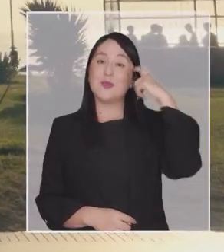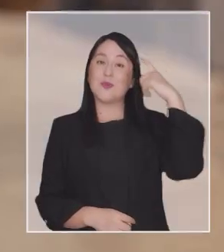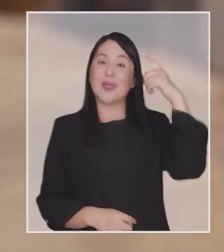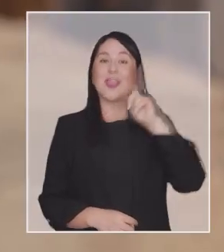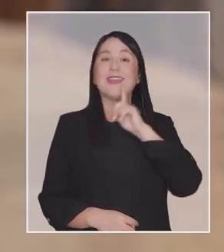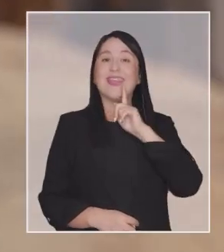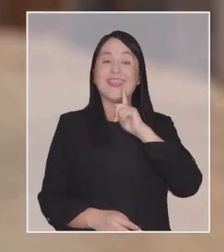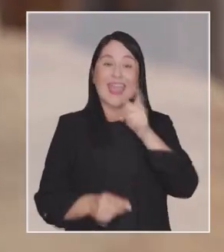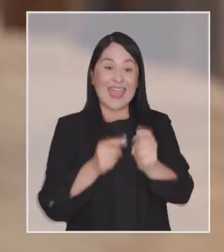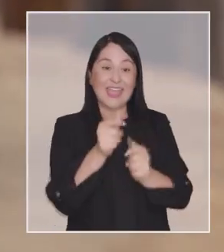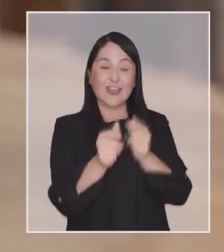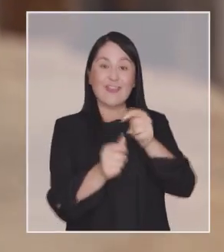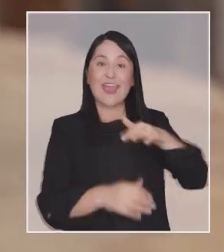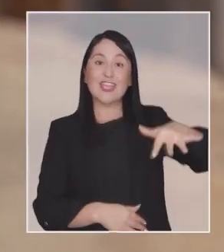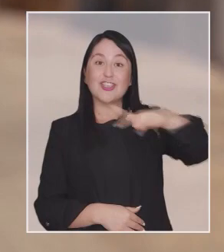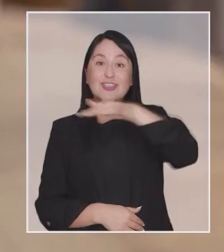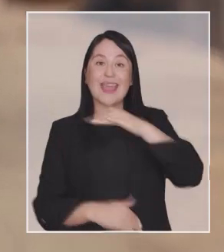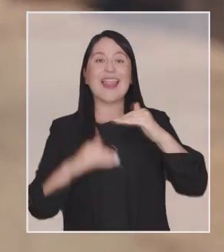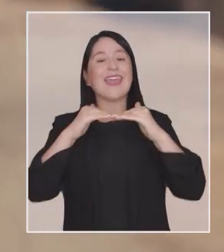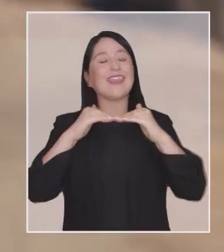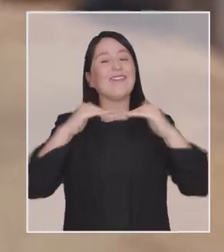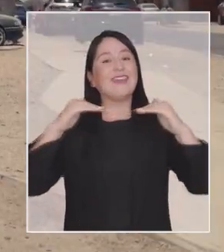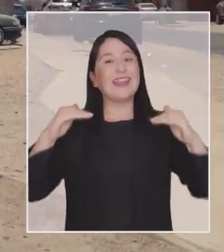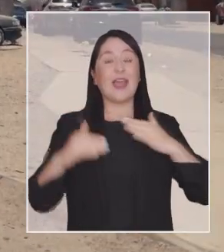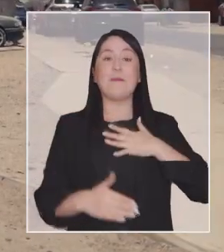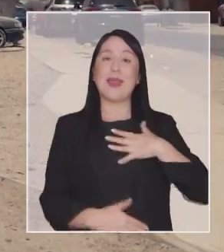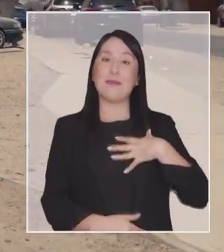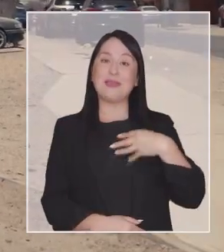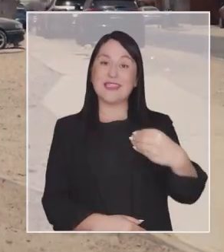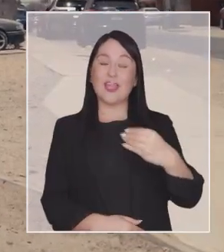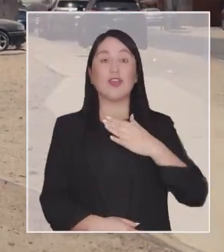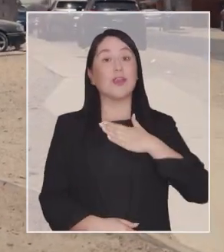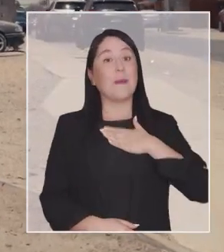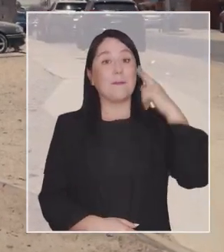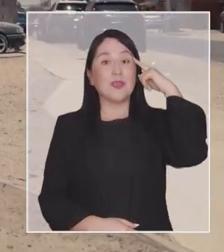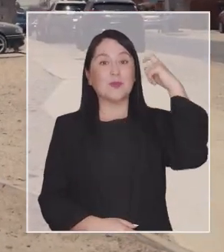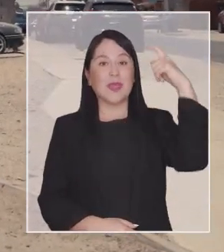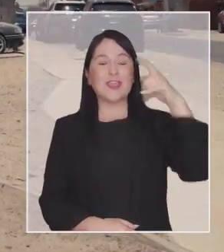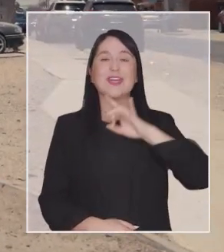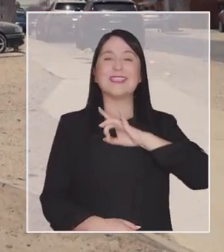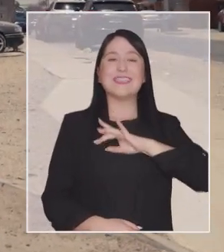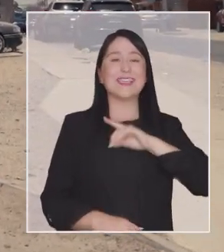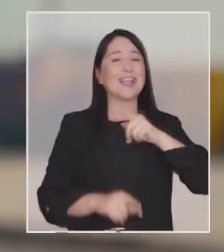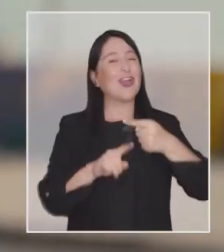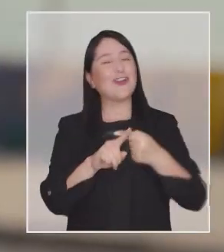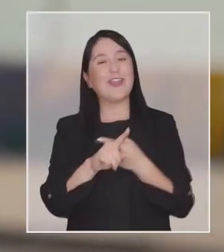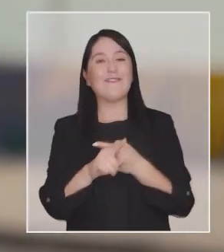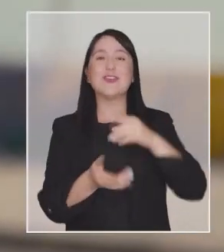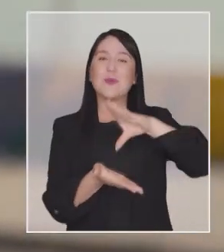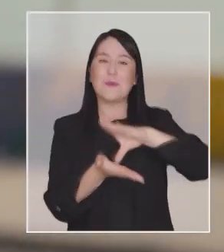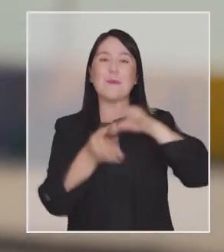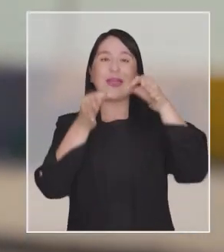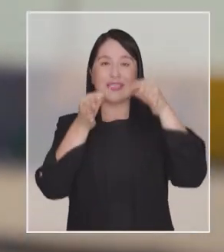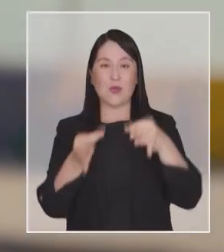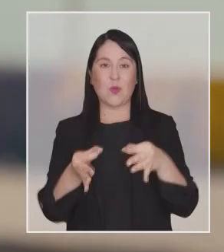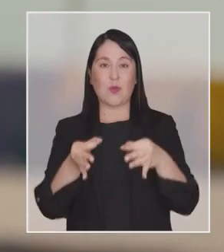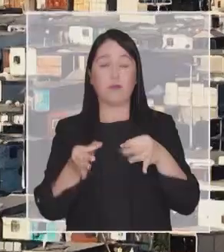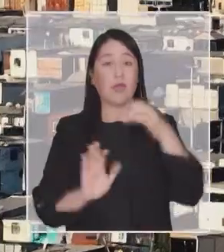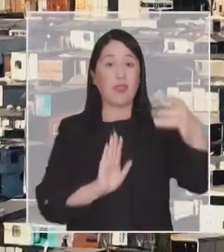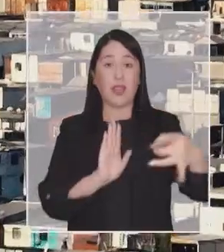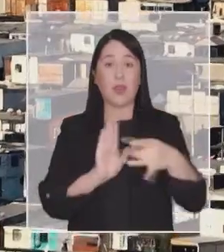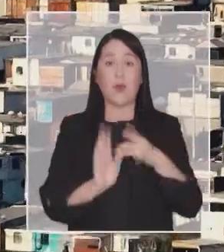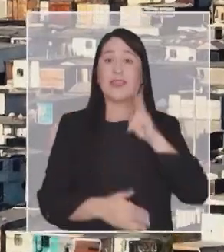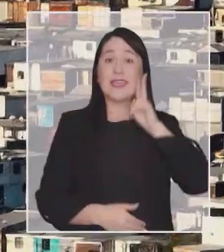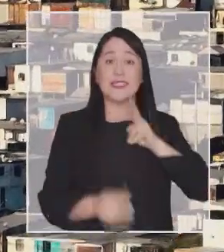Mi sueño es tener una estabilidad económica y social para mis hijos. Mi sueño es que Chile vuelva a ser un país seguro.